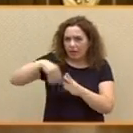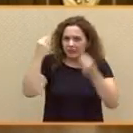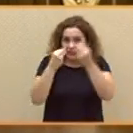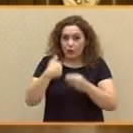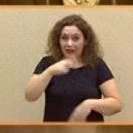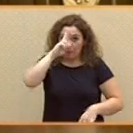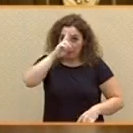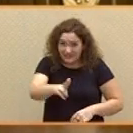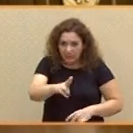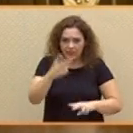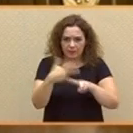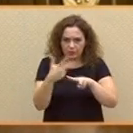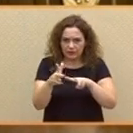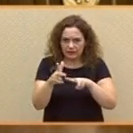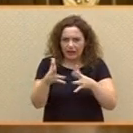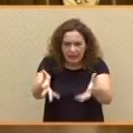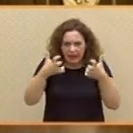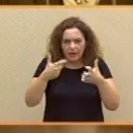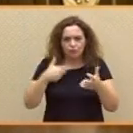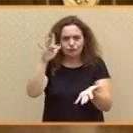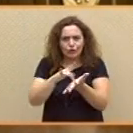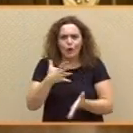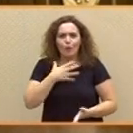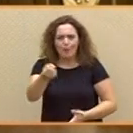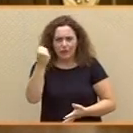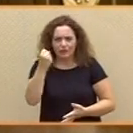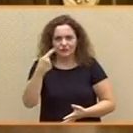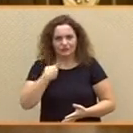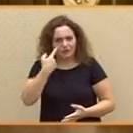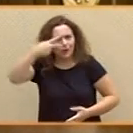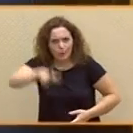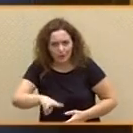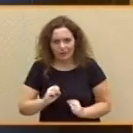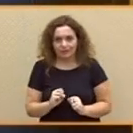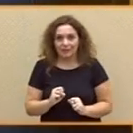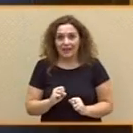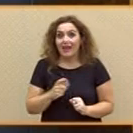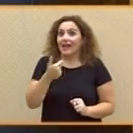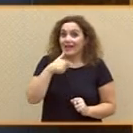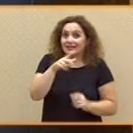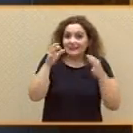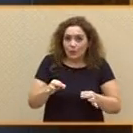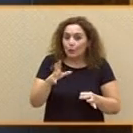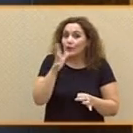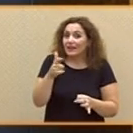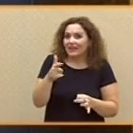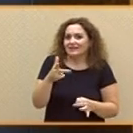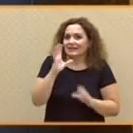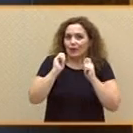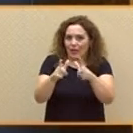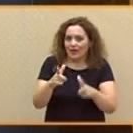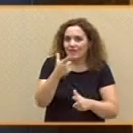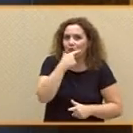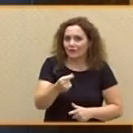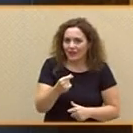los poderosos te reconocen. Seguro que si hoy se lo pusiéramos fácil, señor Rajoy, los señores del IBEX 35 dejarían de considerarnos unos